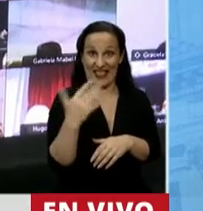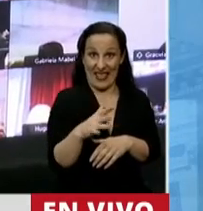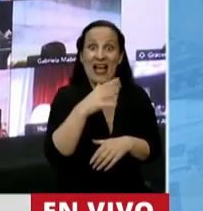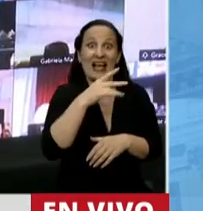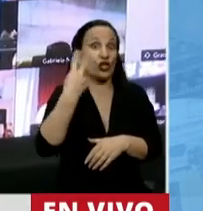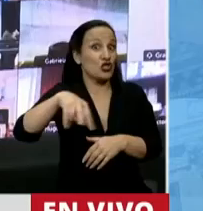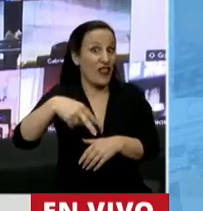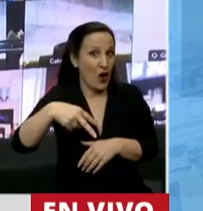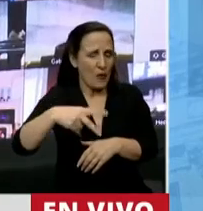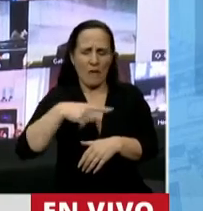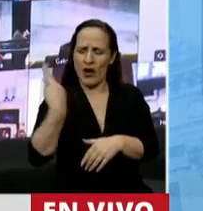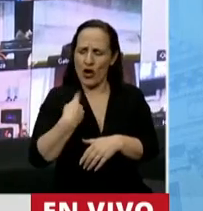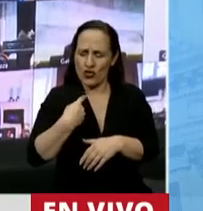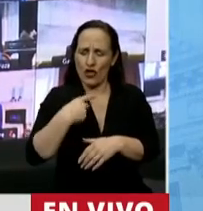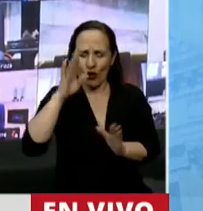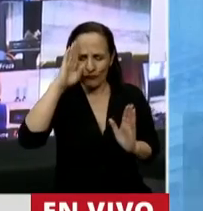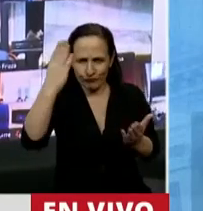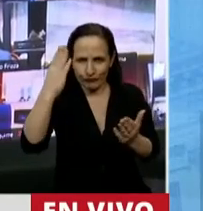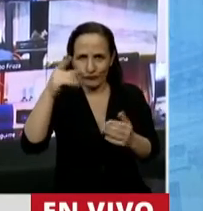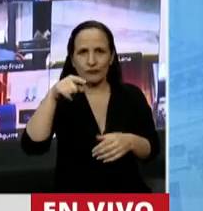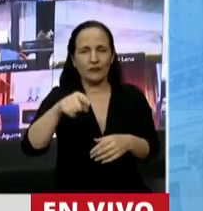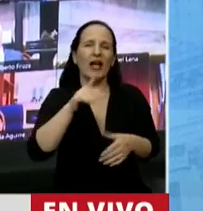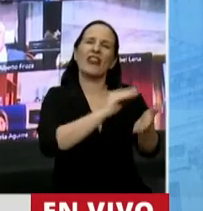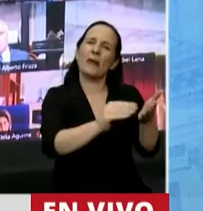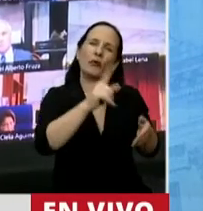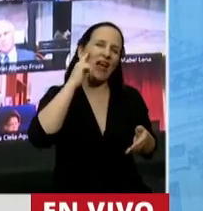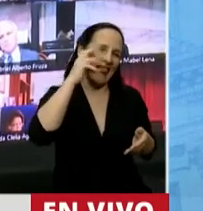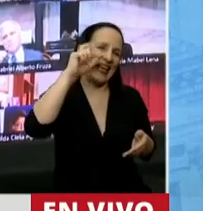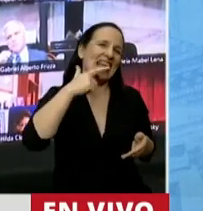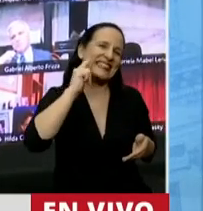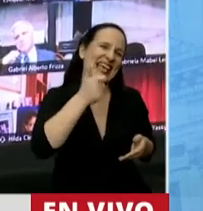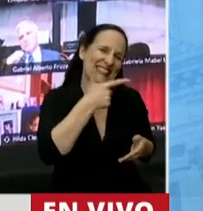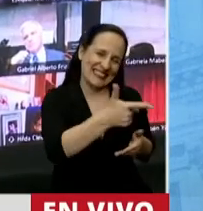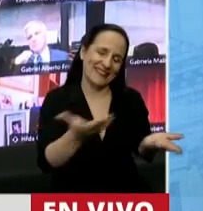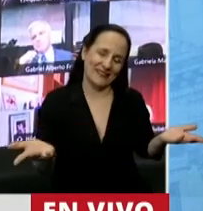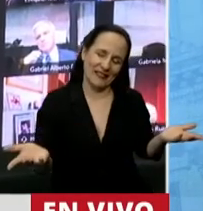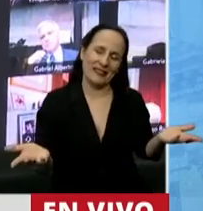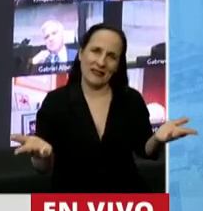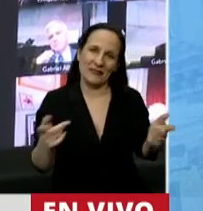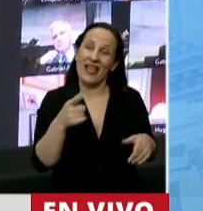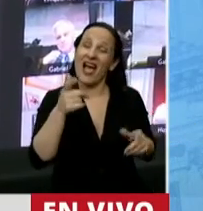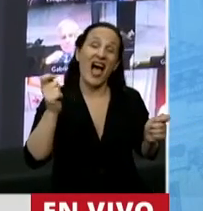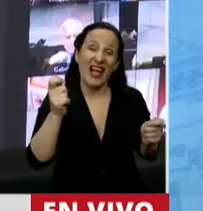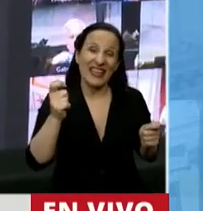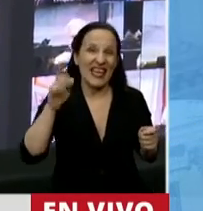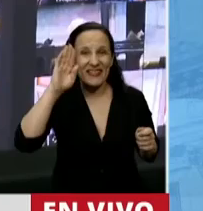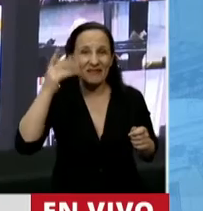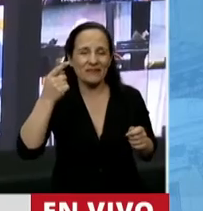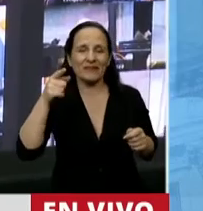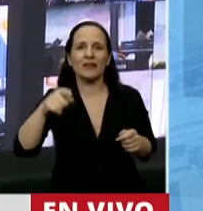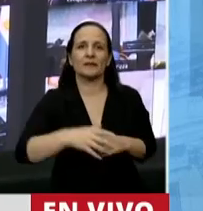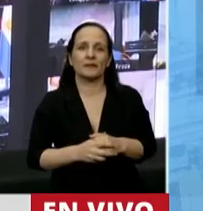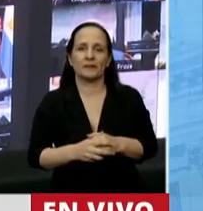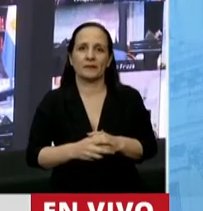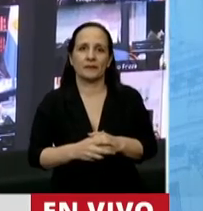14 de noviembre, nosotros recordamos, Diputado Iglesias, nosotros recordamos... Silencio, favor. El ¿sabe a quién? A John William Cook.